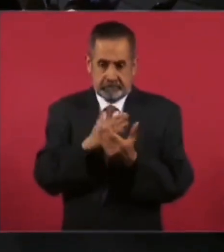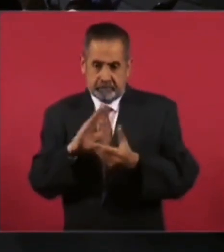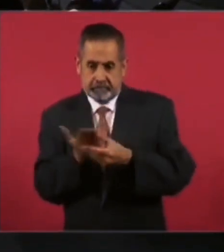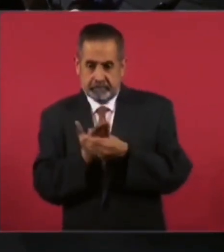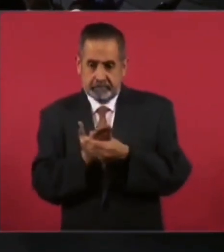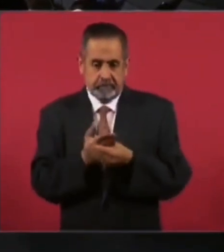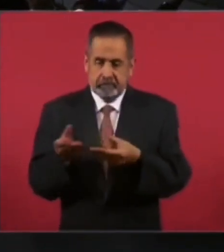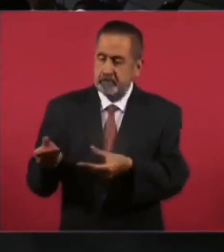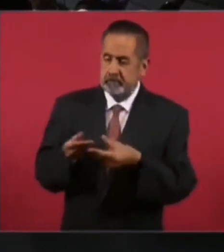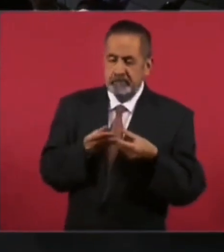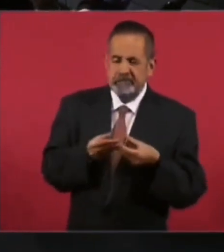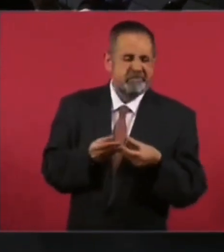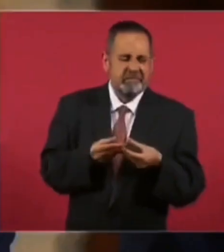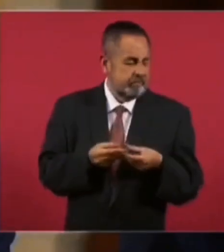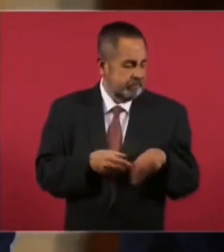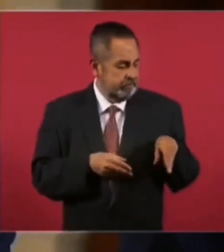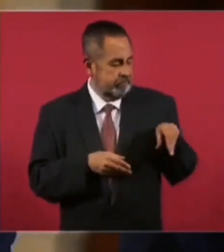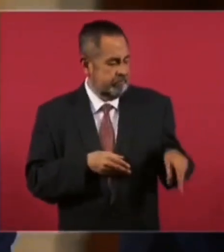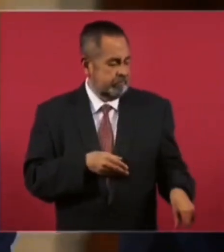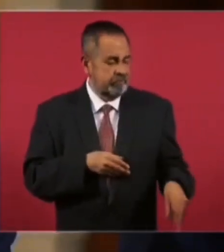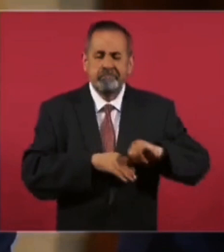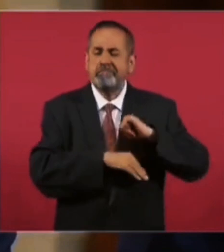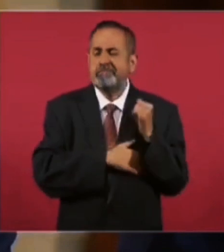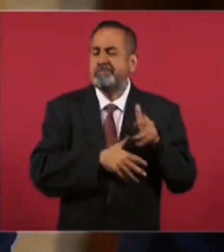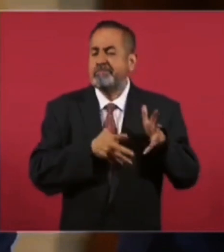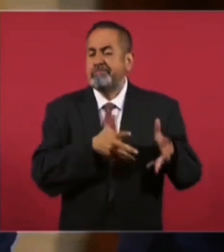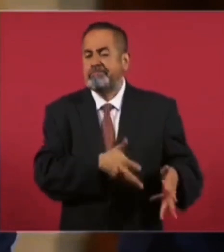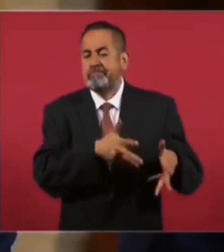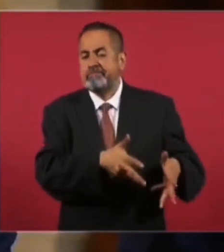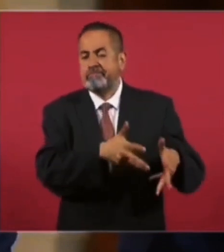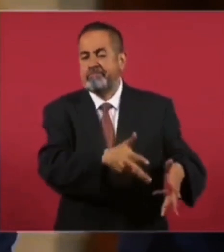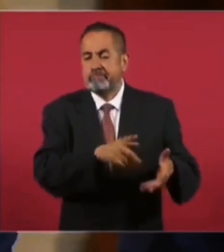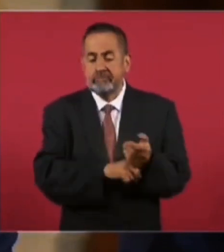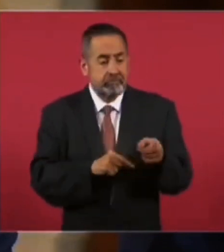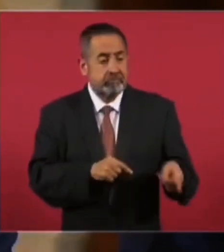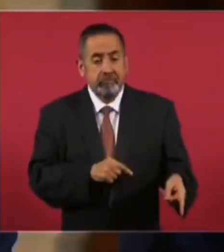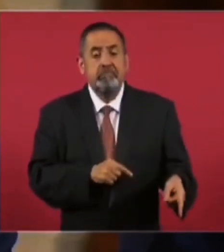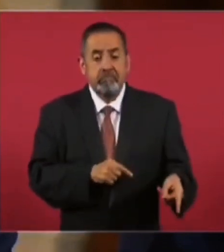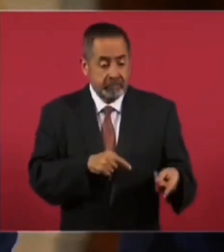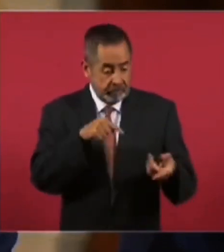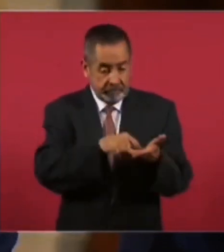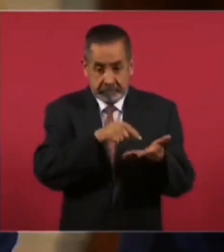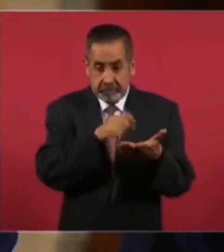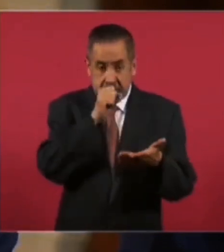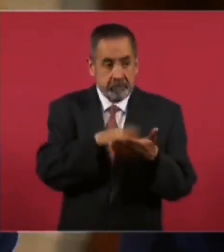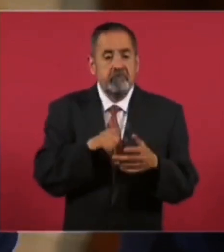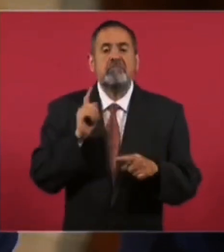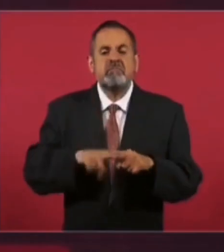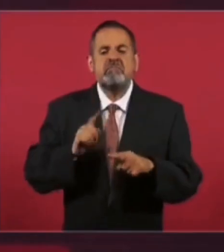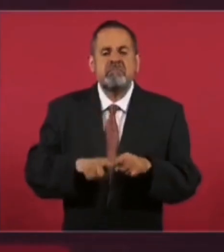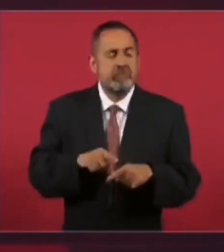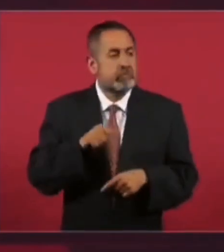un expediente en donde una empresa